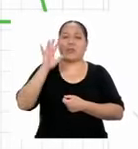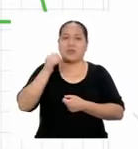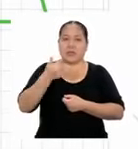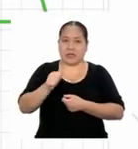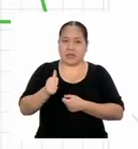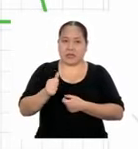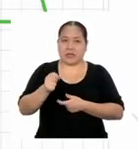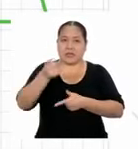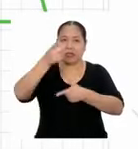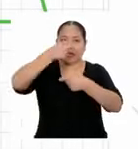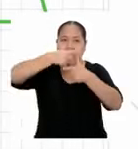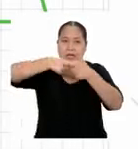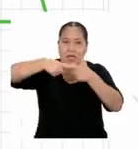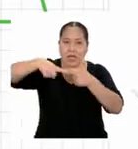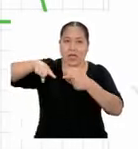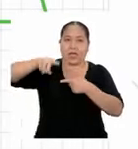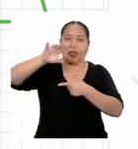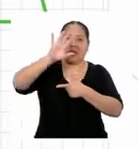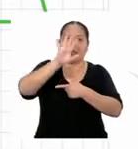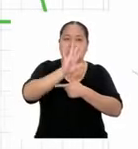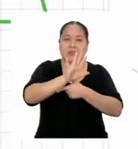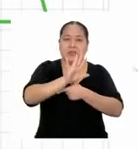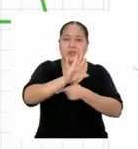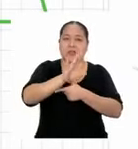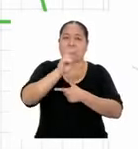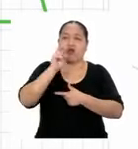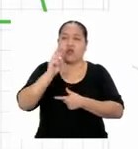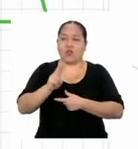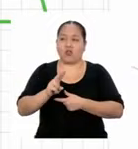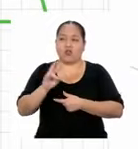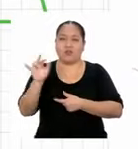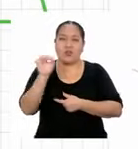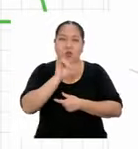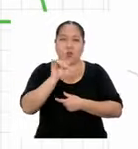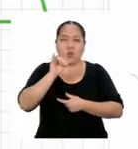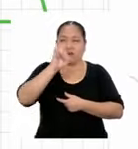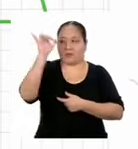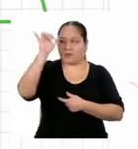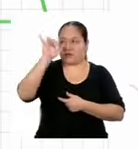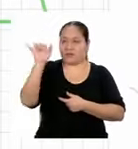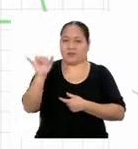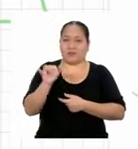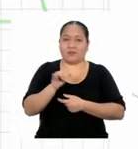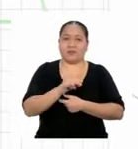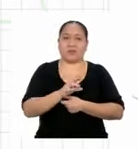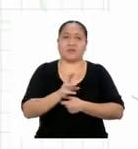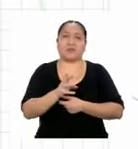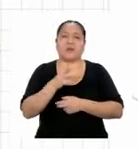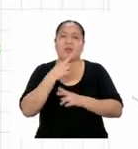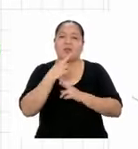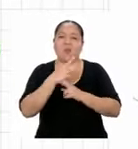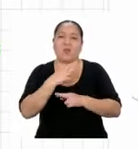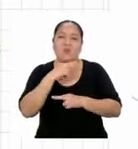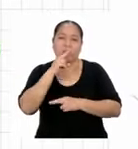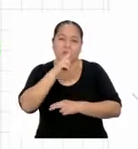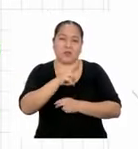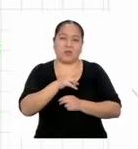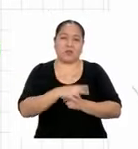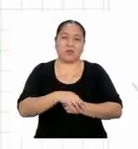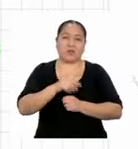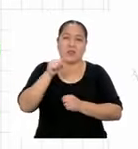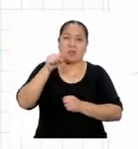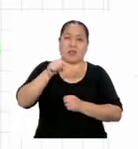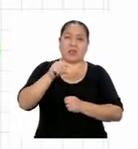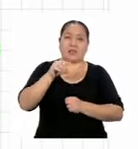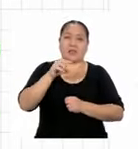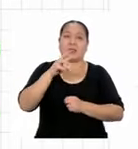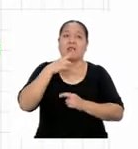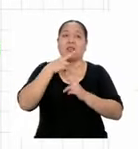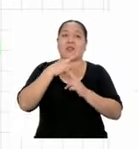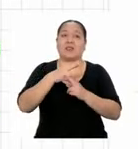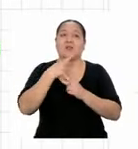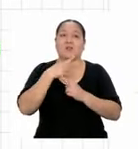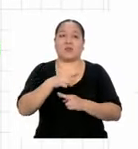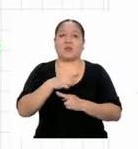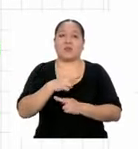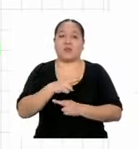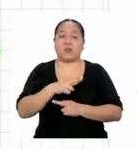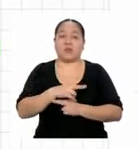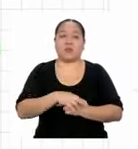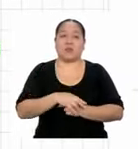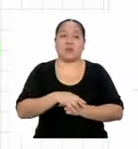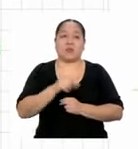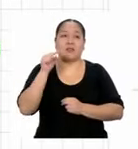dará como resultado el mismo número, en este caso, 2. Y a este cociente o resultado de las